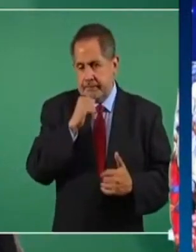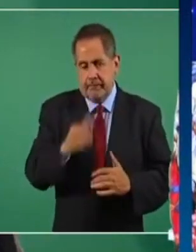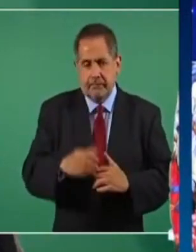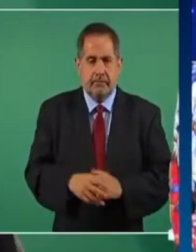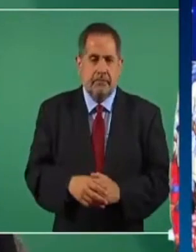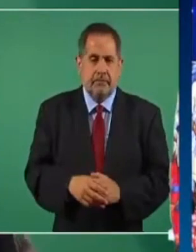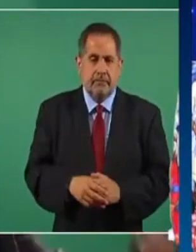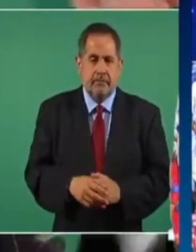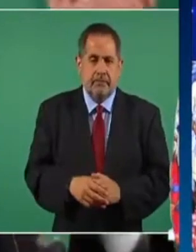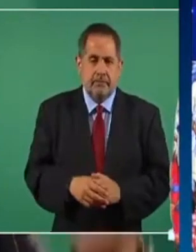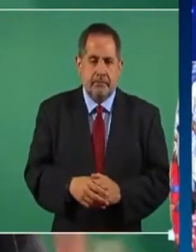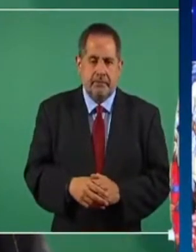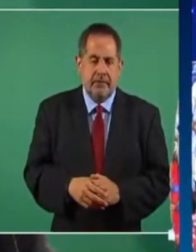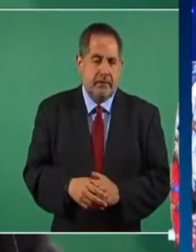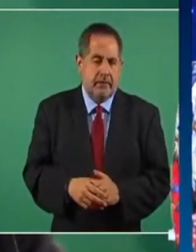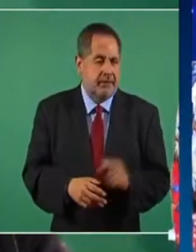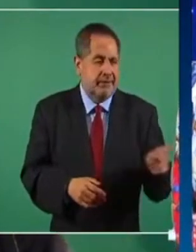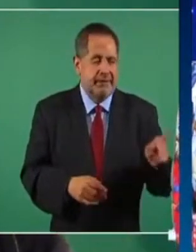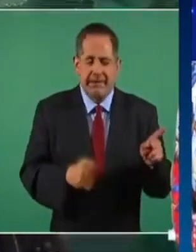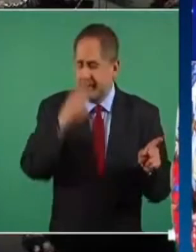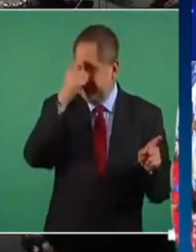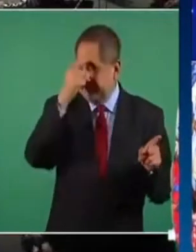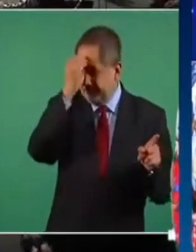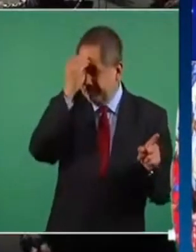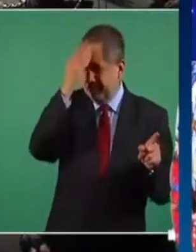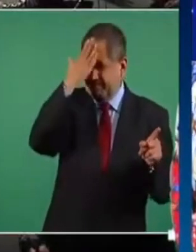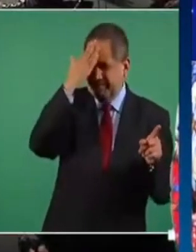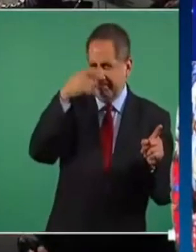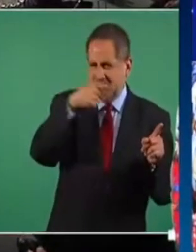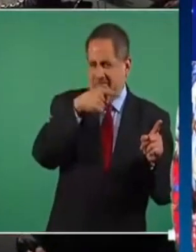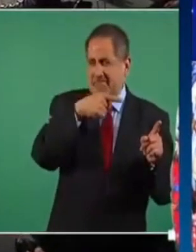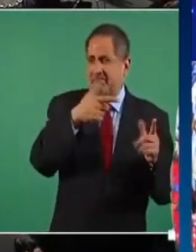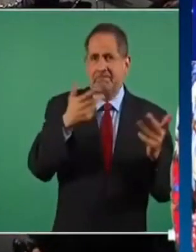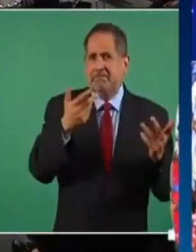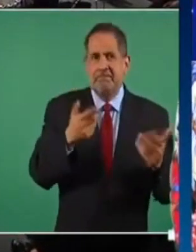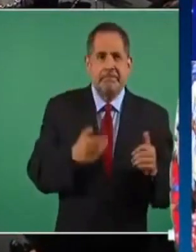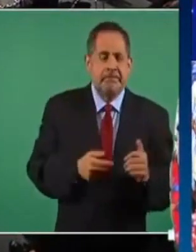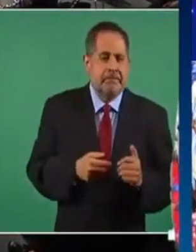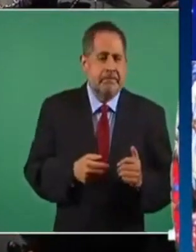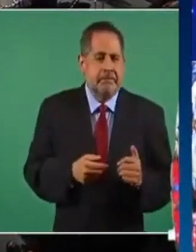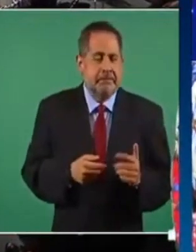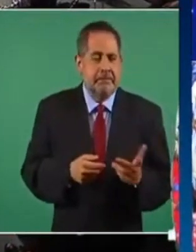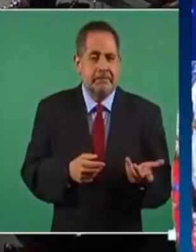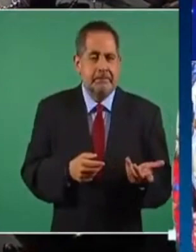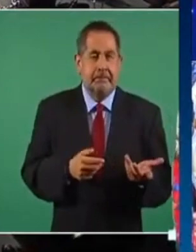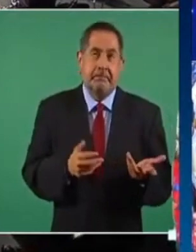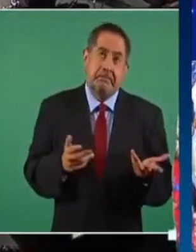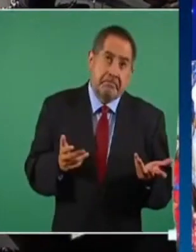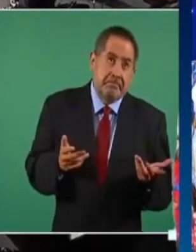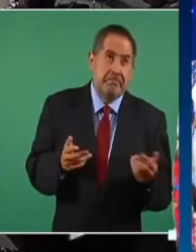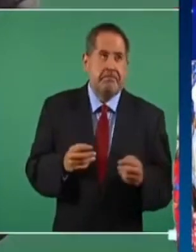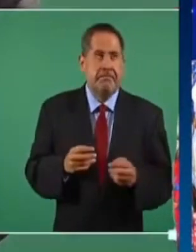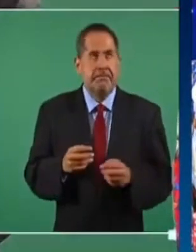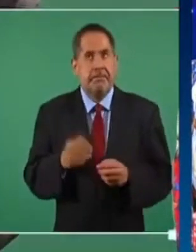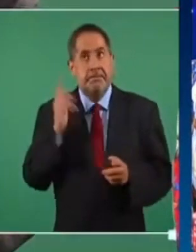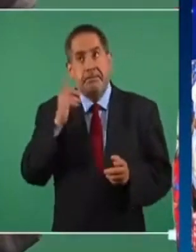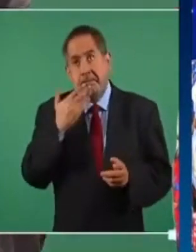tienen una opción en el mejor de los casos